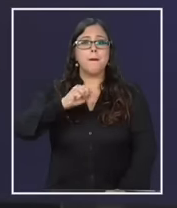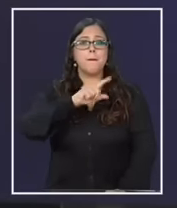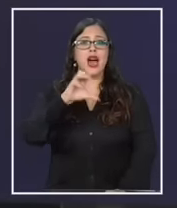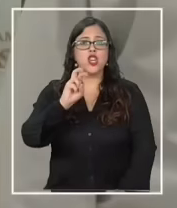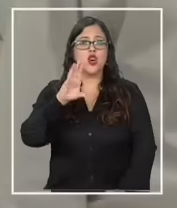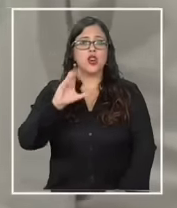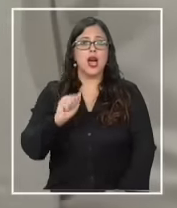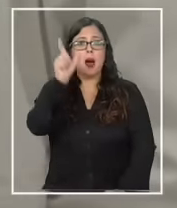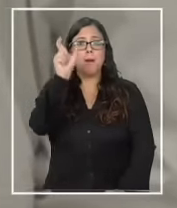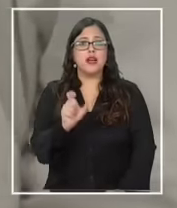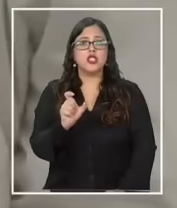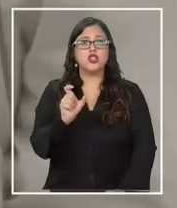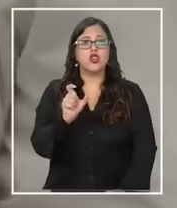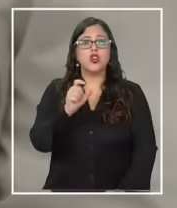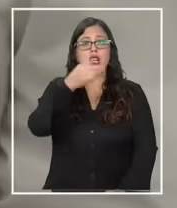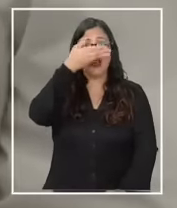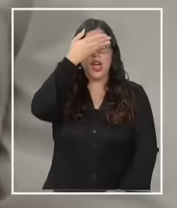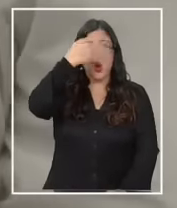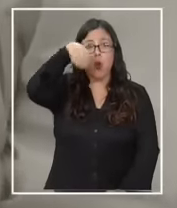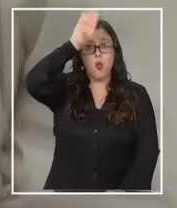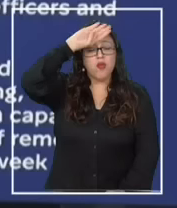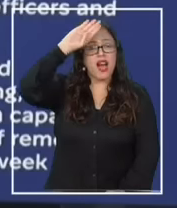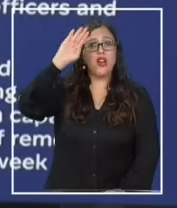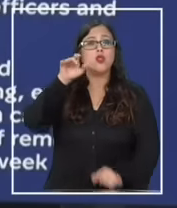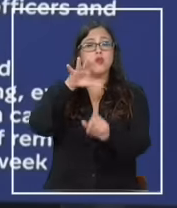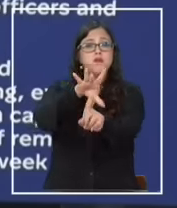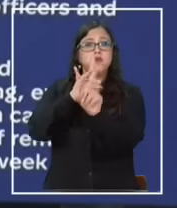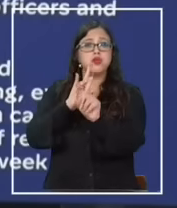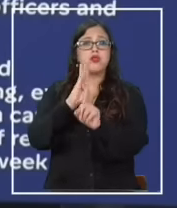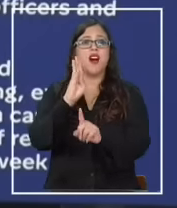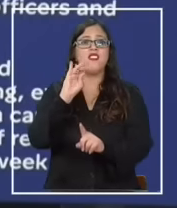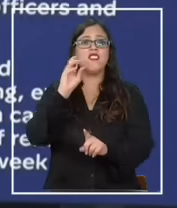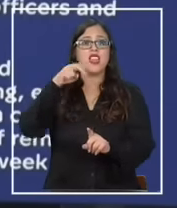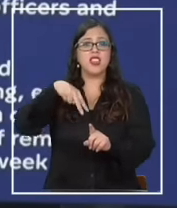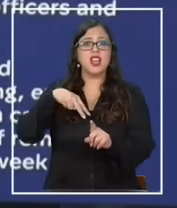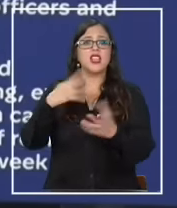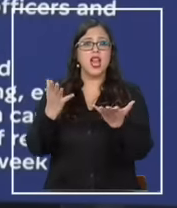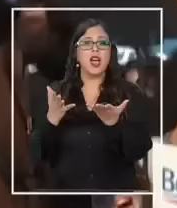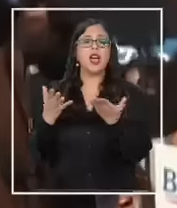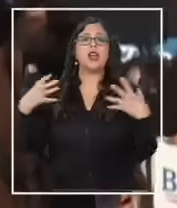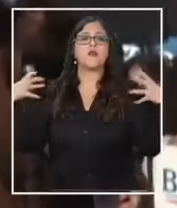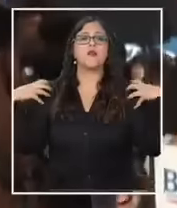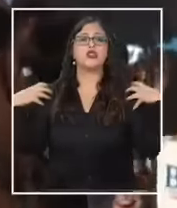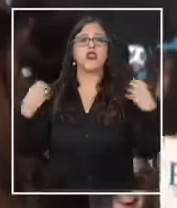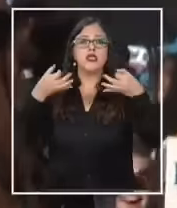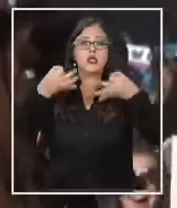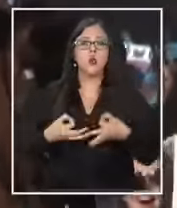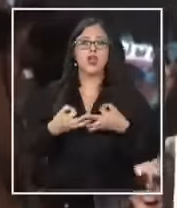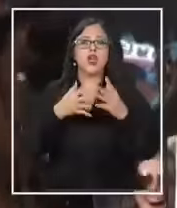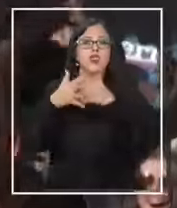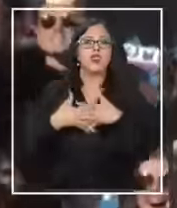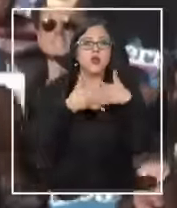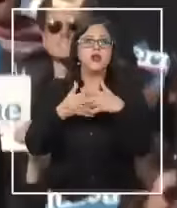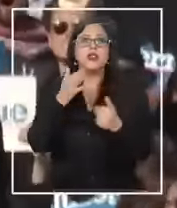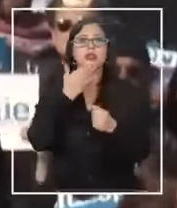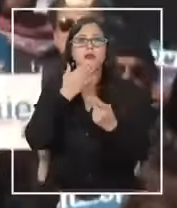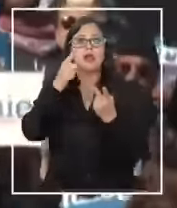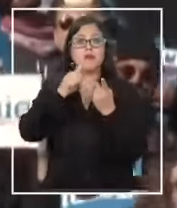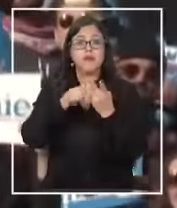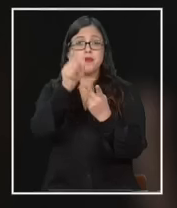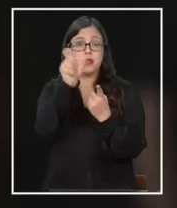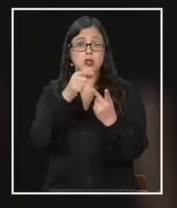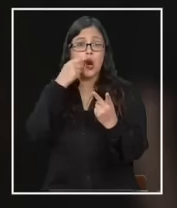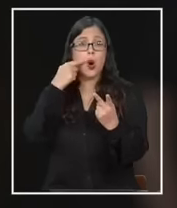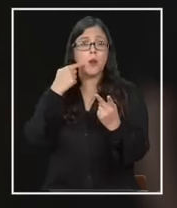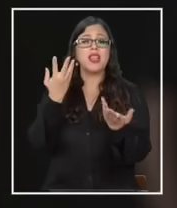inmigrante cubano elegido por Biden para dirigir la seguridad interior de Estados Unidos. Alexandria Ocasio Cortés de origen puertorriqueño